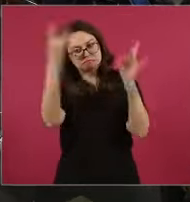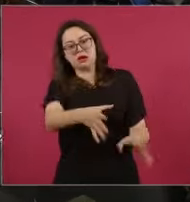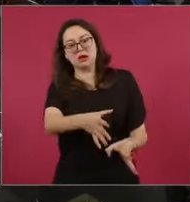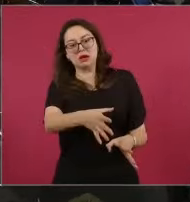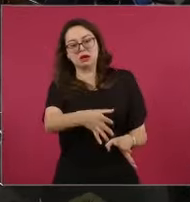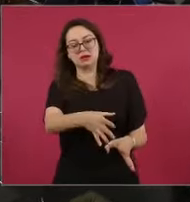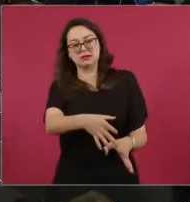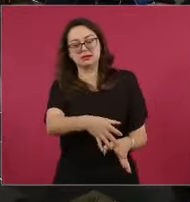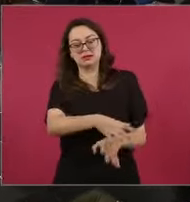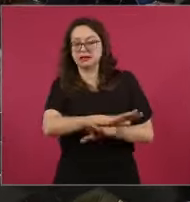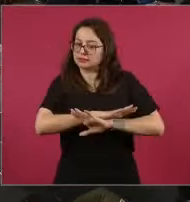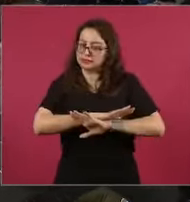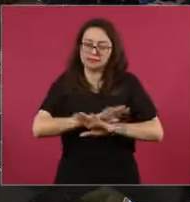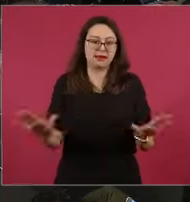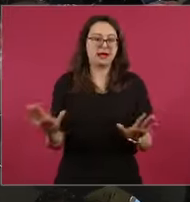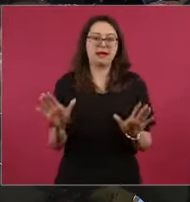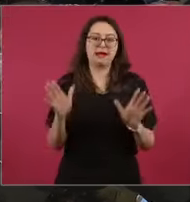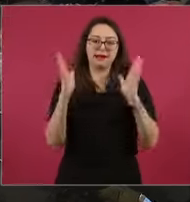en el 18